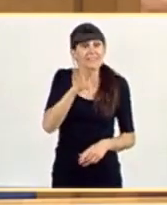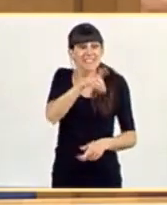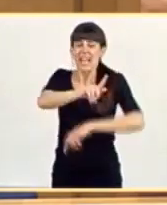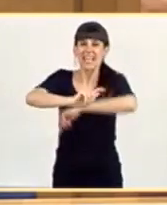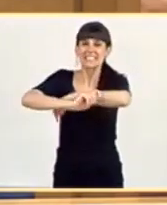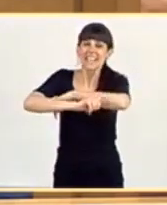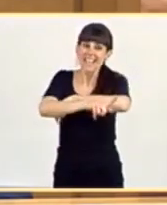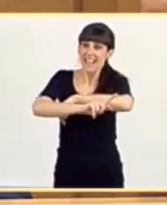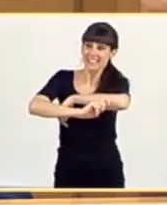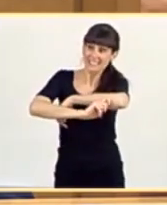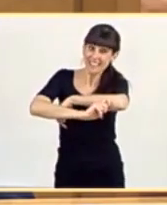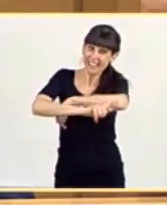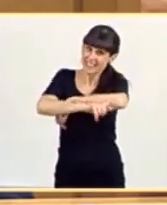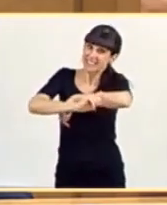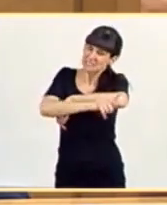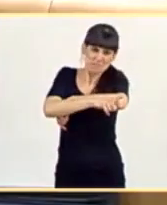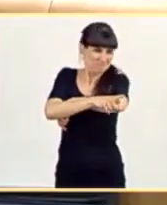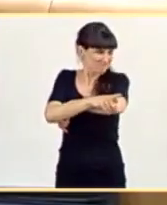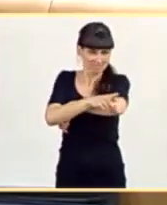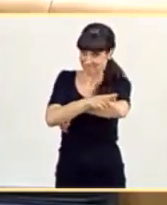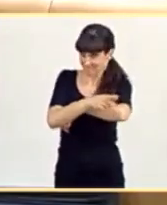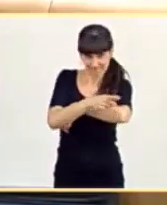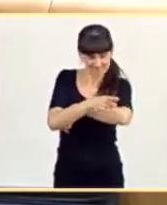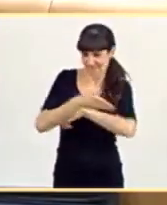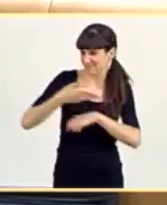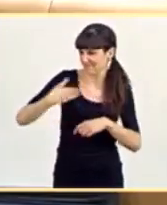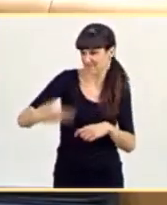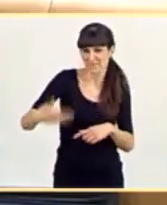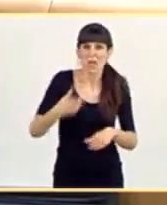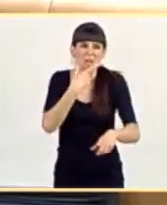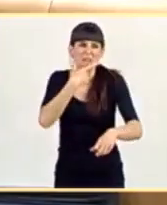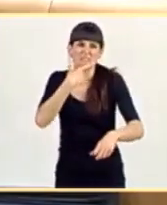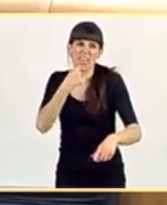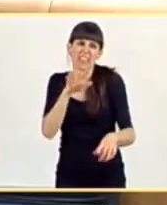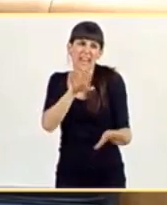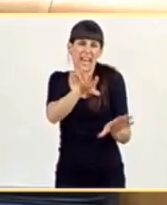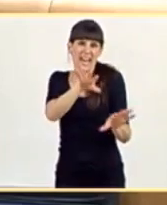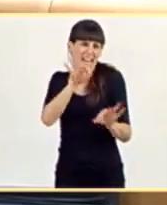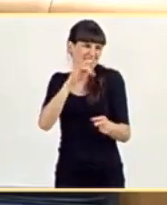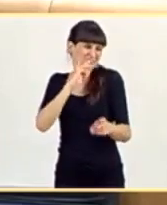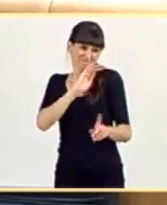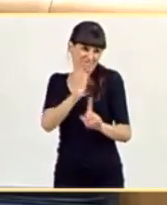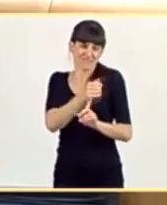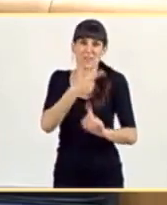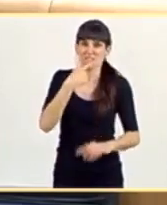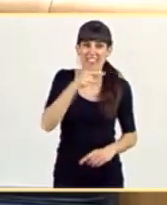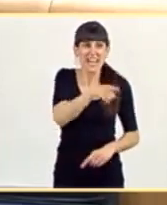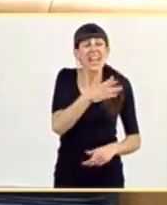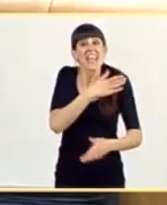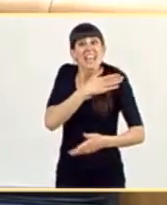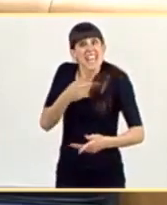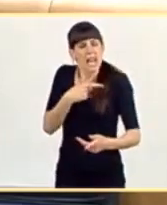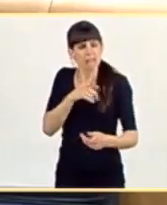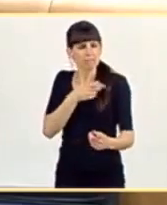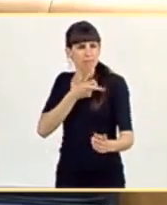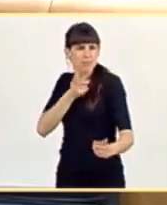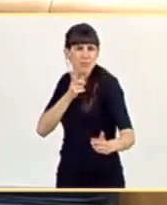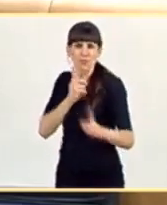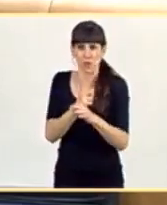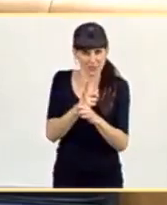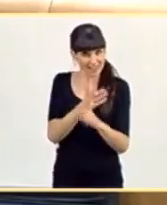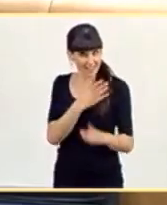estrategia es tan burda que es muy fácil de coger. Ustedes quieren la confrontación.